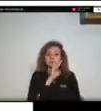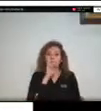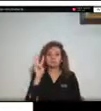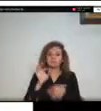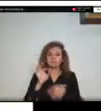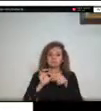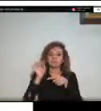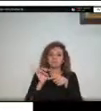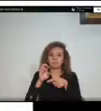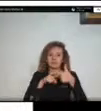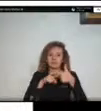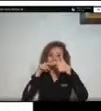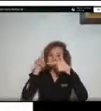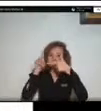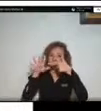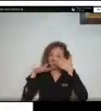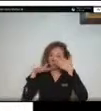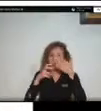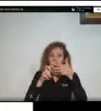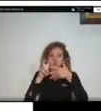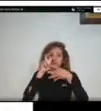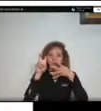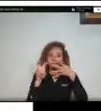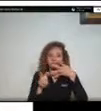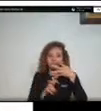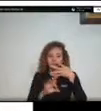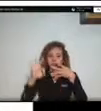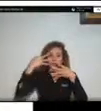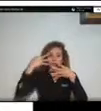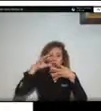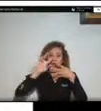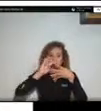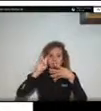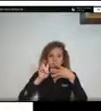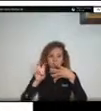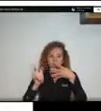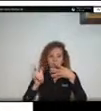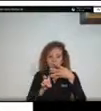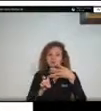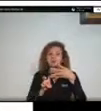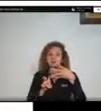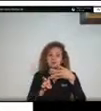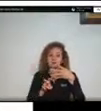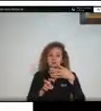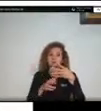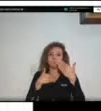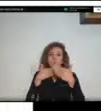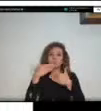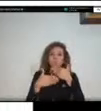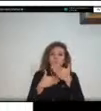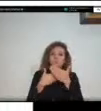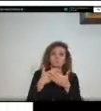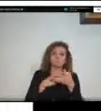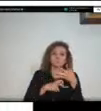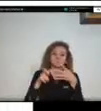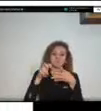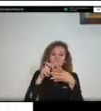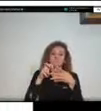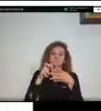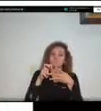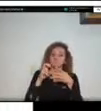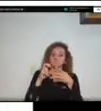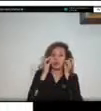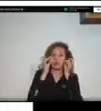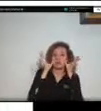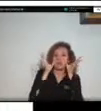categorizar en tres niveles el número de puntos la idea era establecer esos tres niveles y asimismo un grado de priorización entonces en